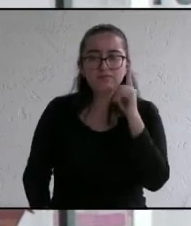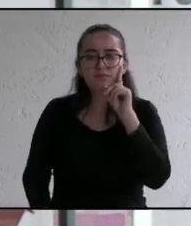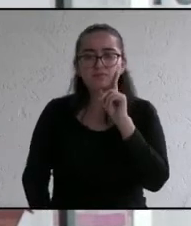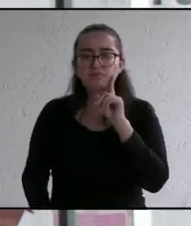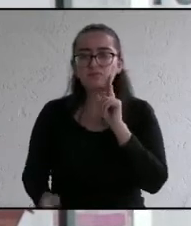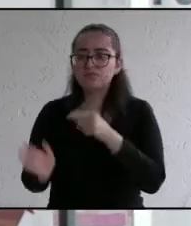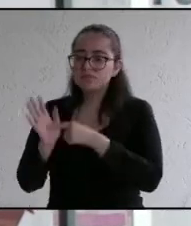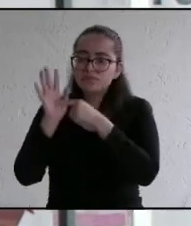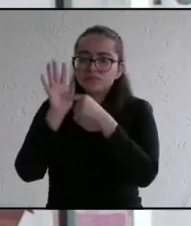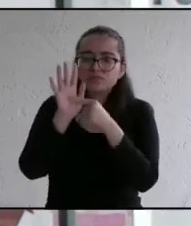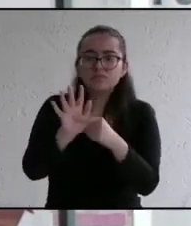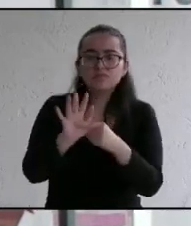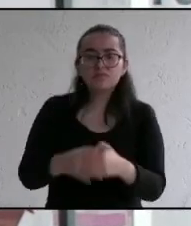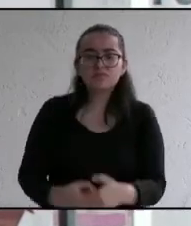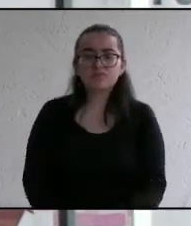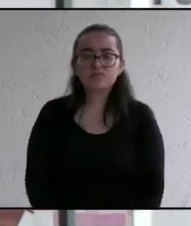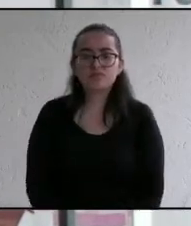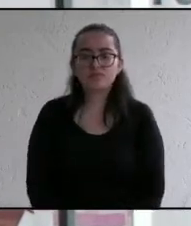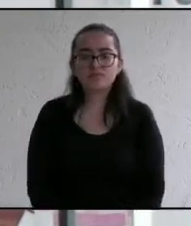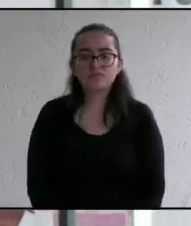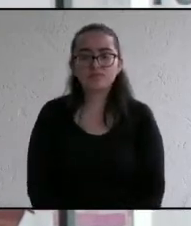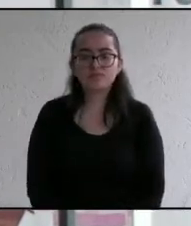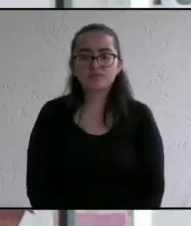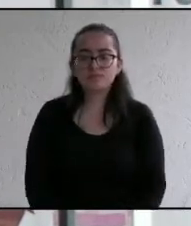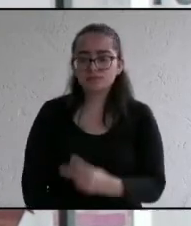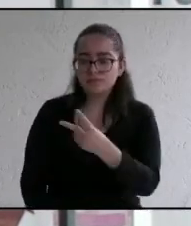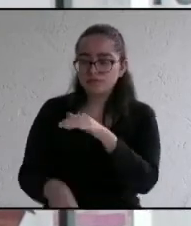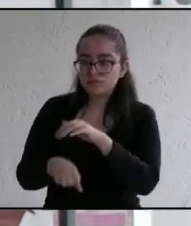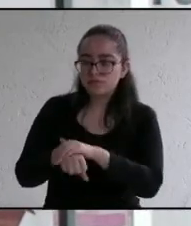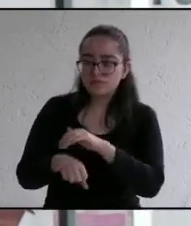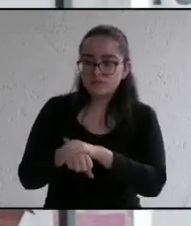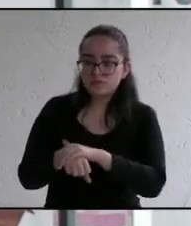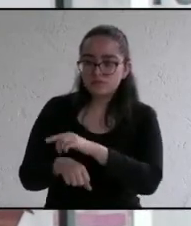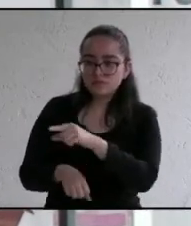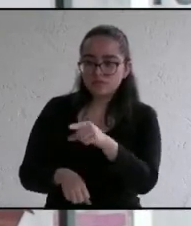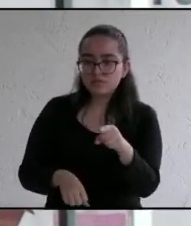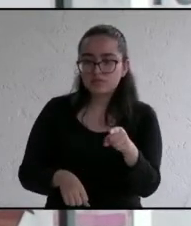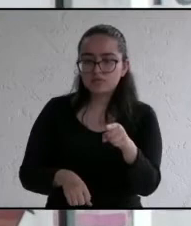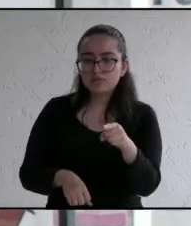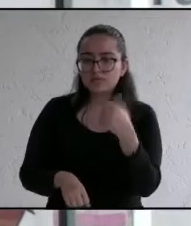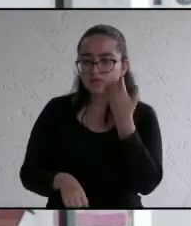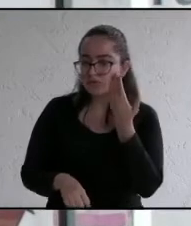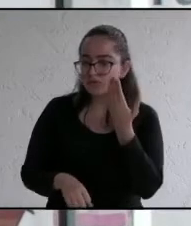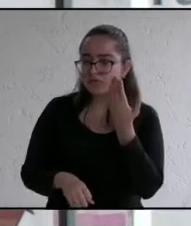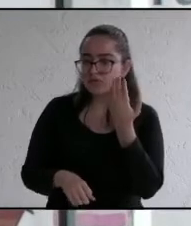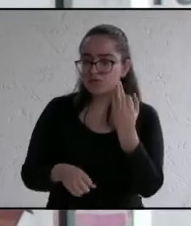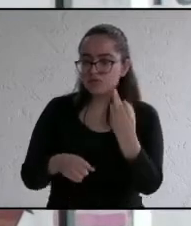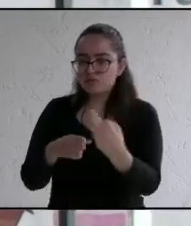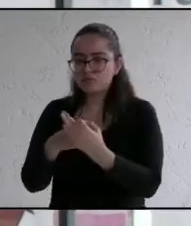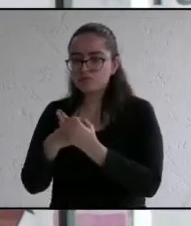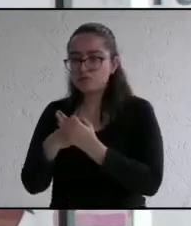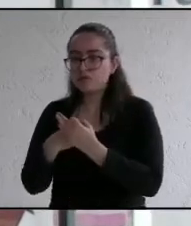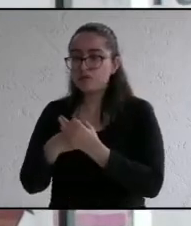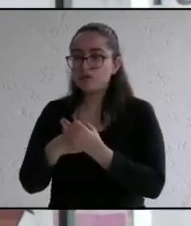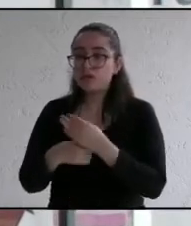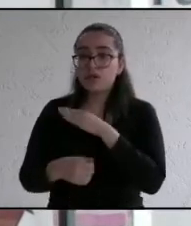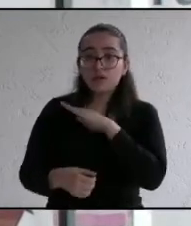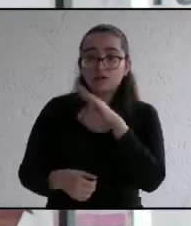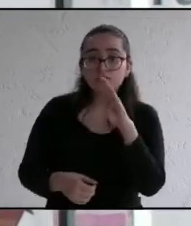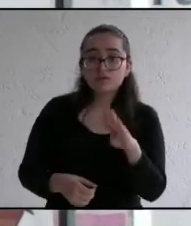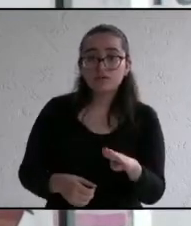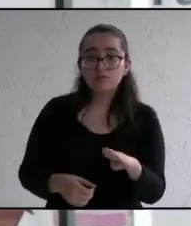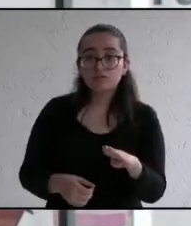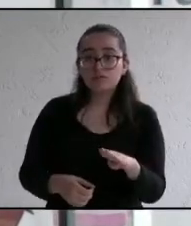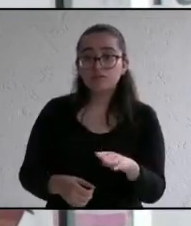que es el desarrollo sustentable y a esos dos amigos que quisieron baflemar en contra el día que se muera se van a ocupar cinco